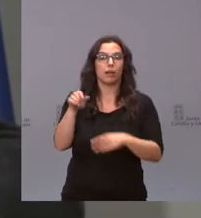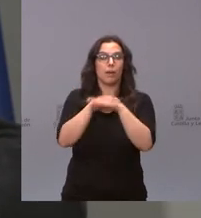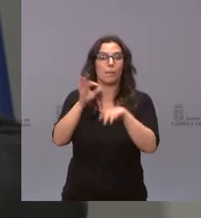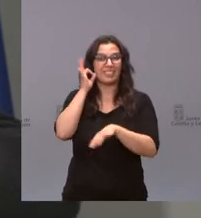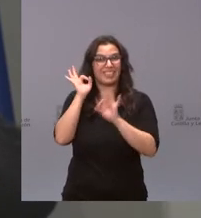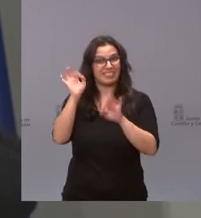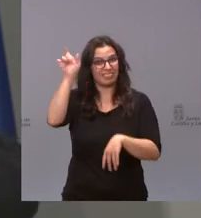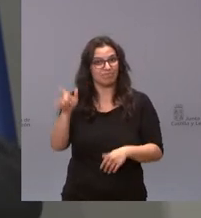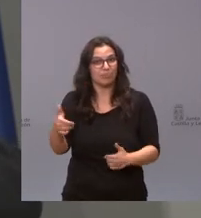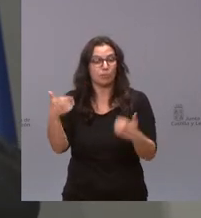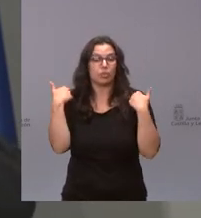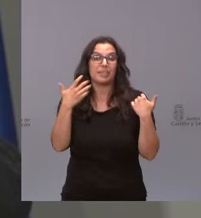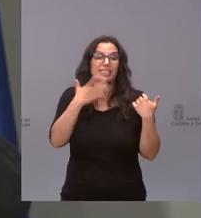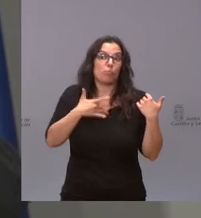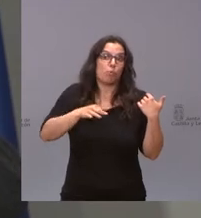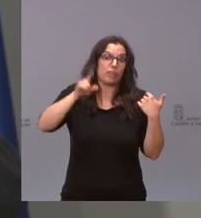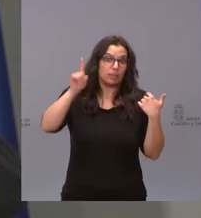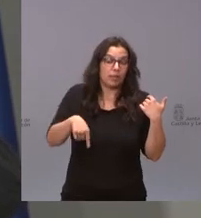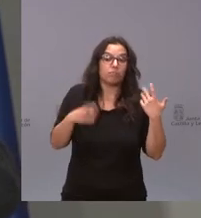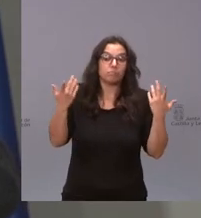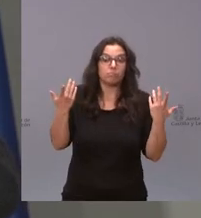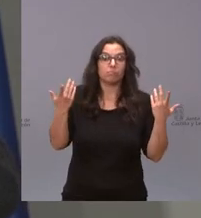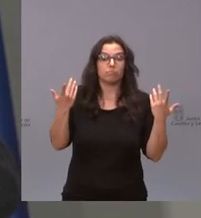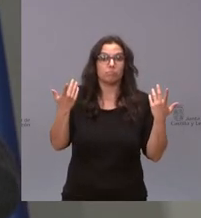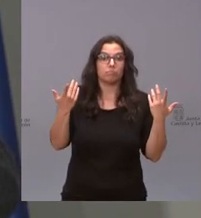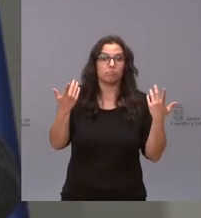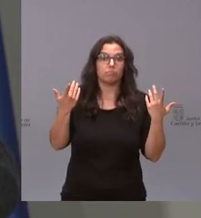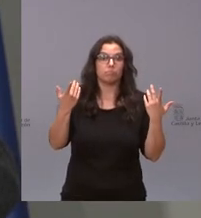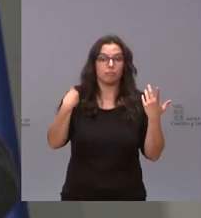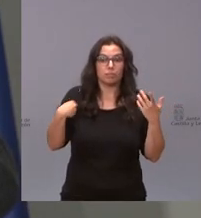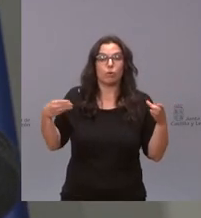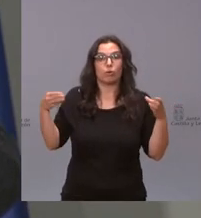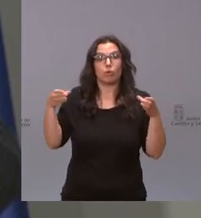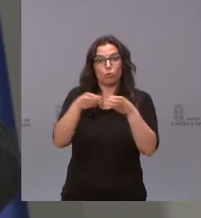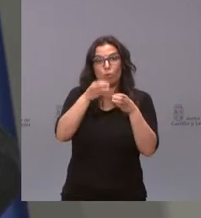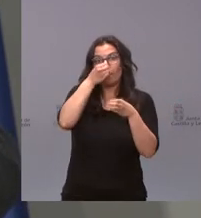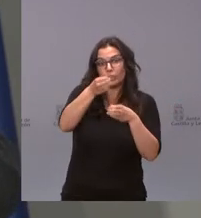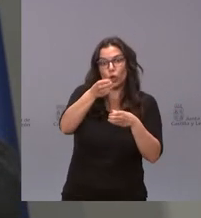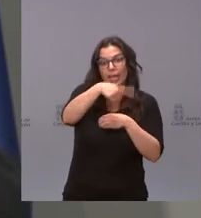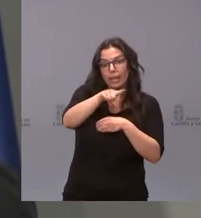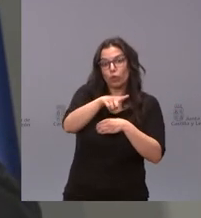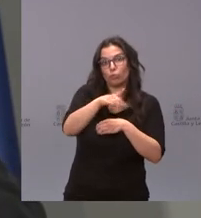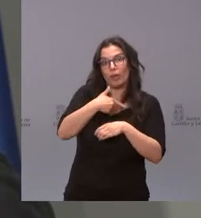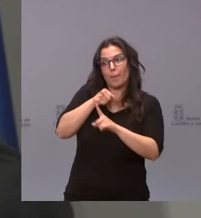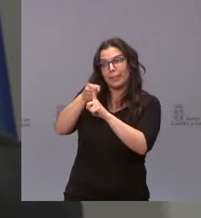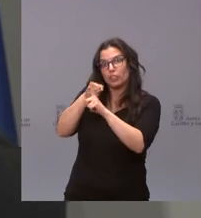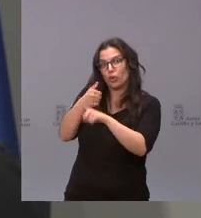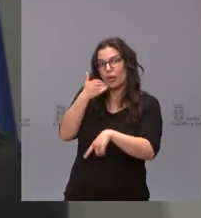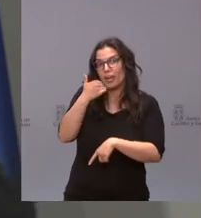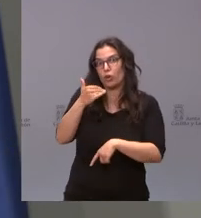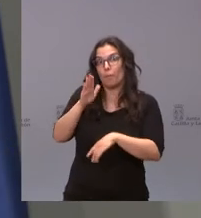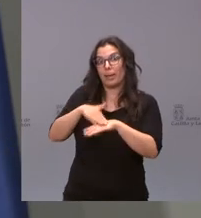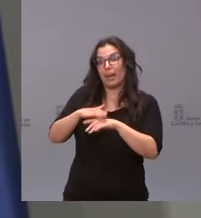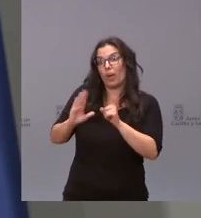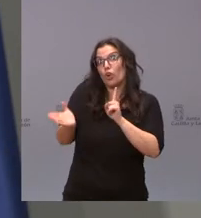y si fuera posible los representantes del partido socialista ejercieran alguna influencia que consiguiera que